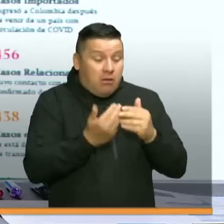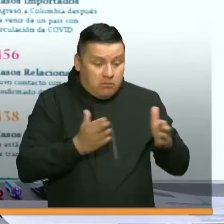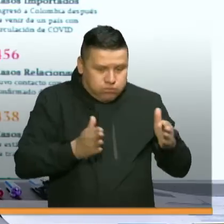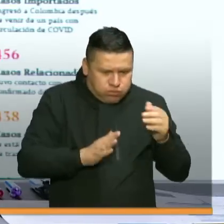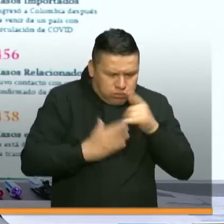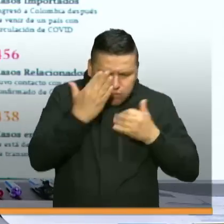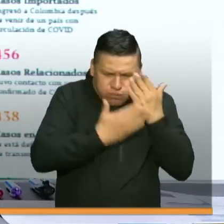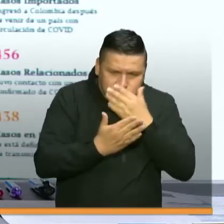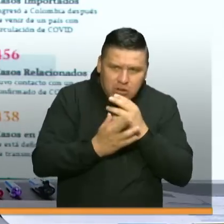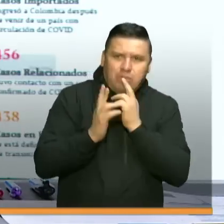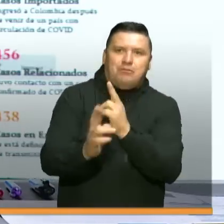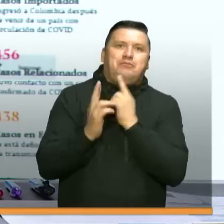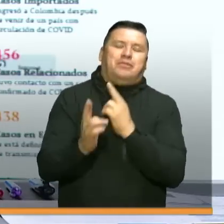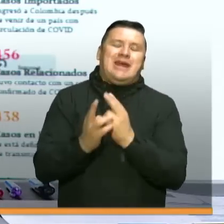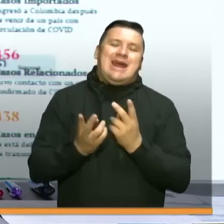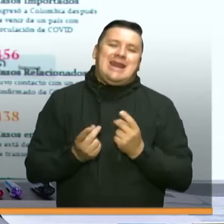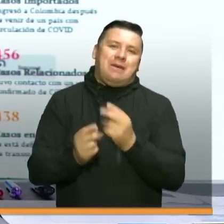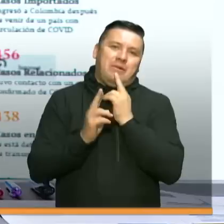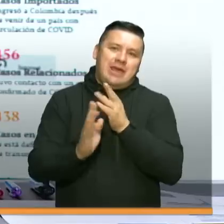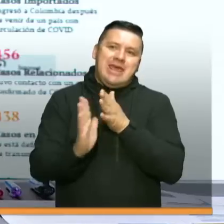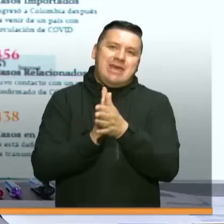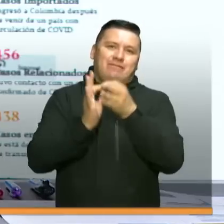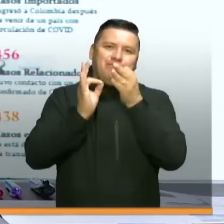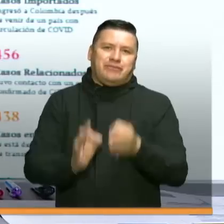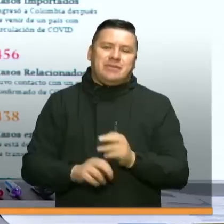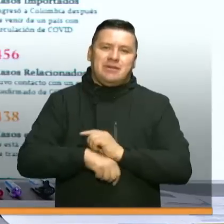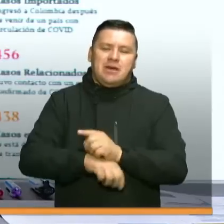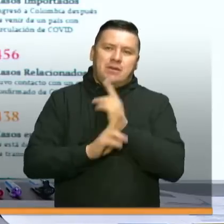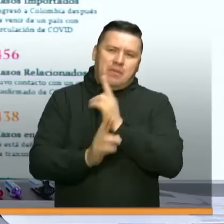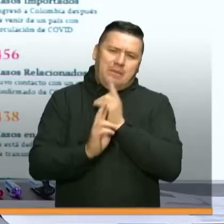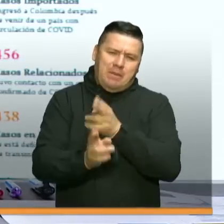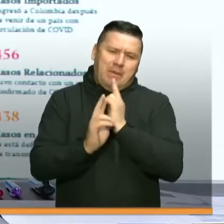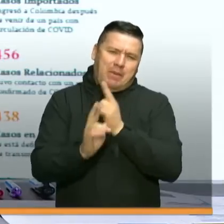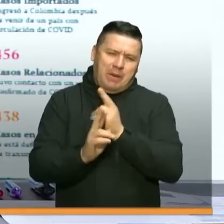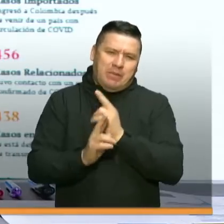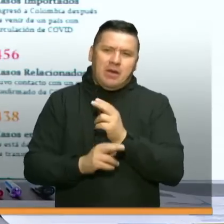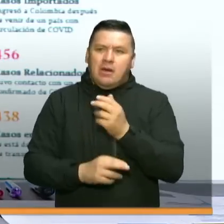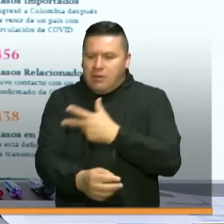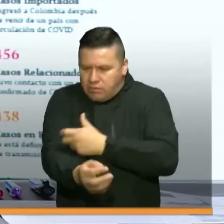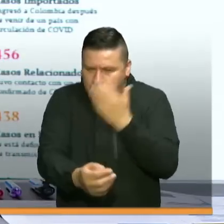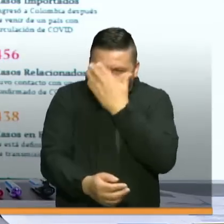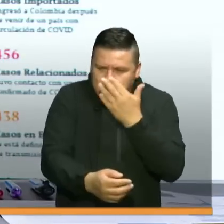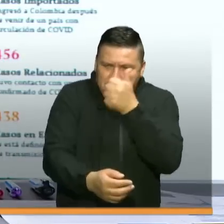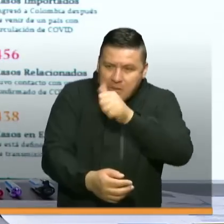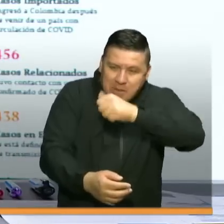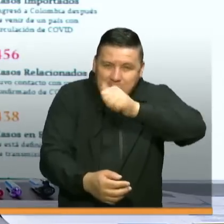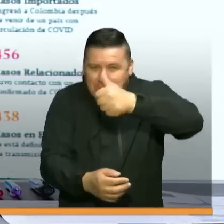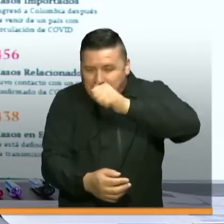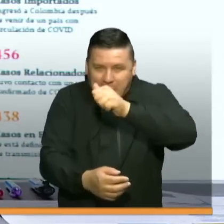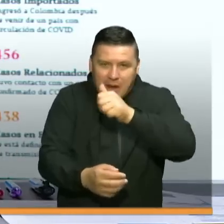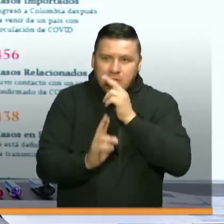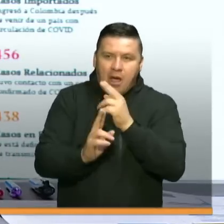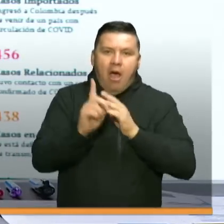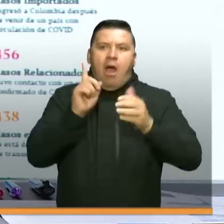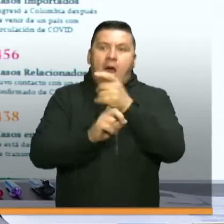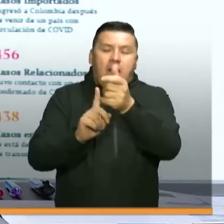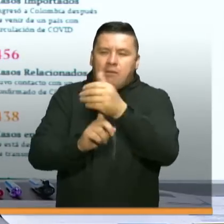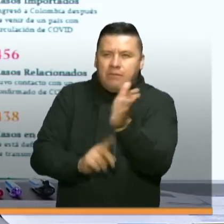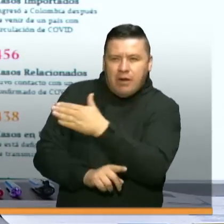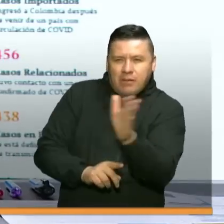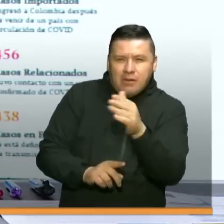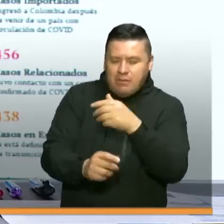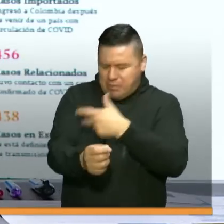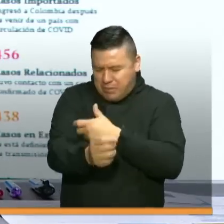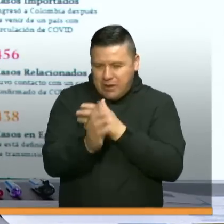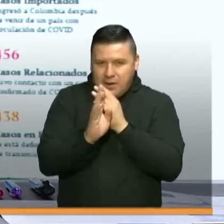en hacer más pruebas, la información que tenemos nos permite con muchísima certeza por lo menos identificar, hacer